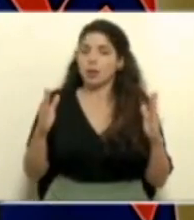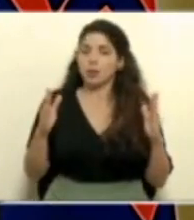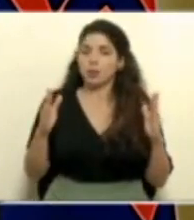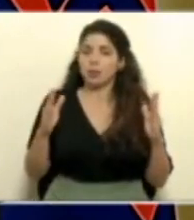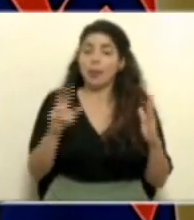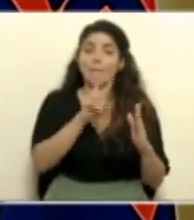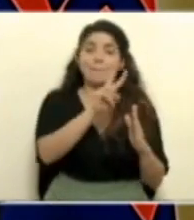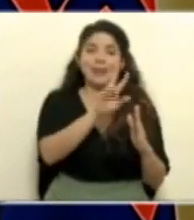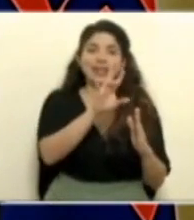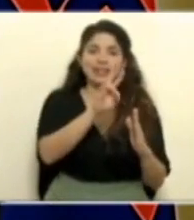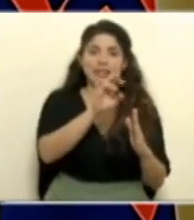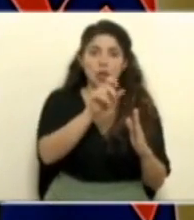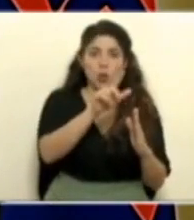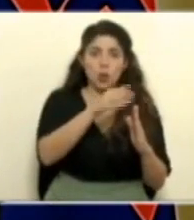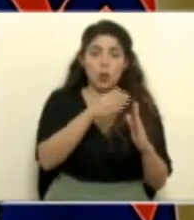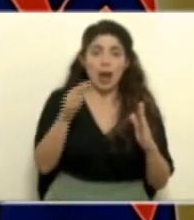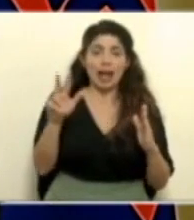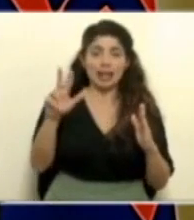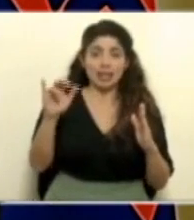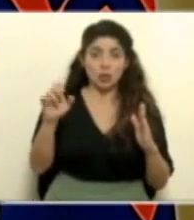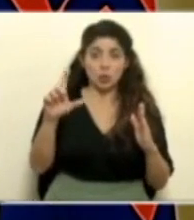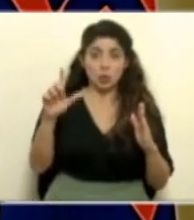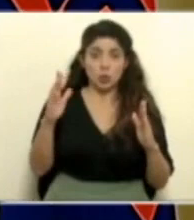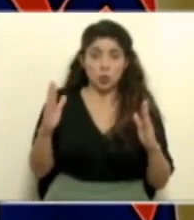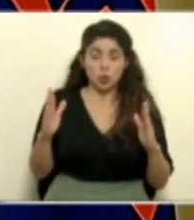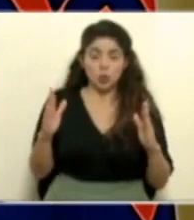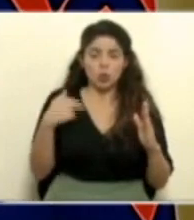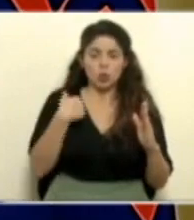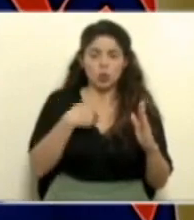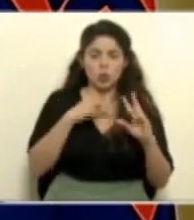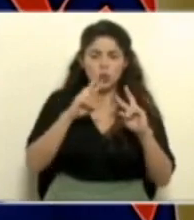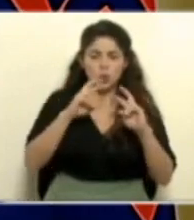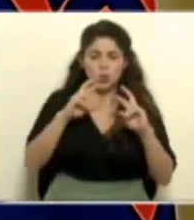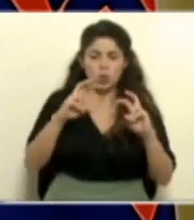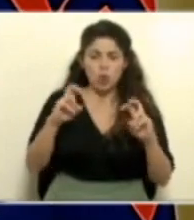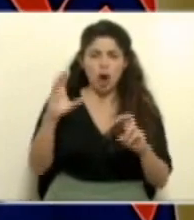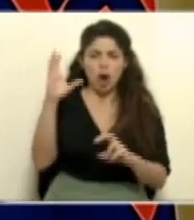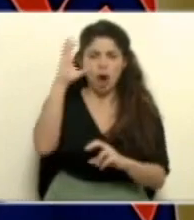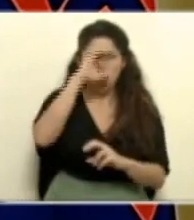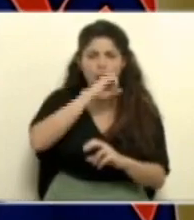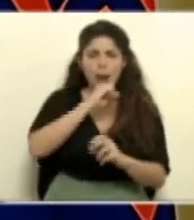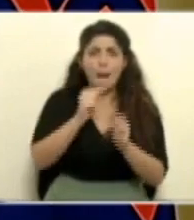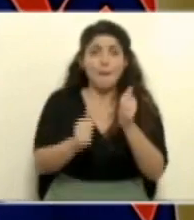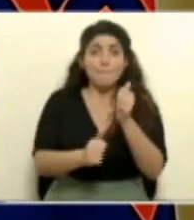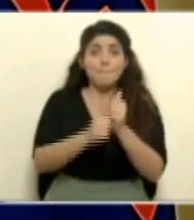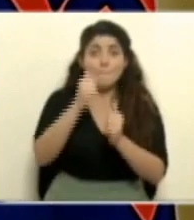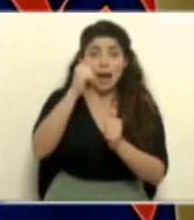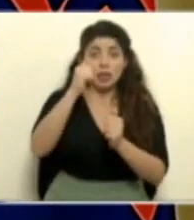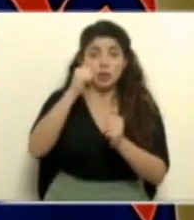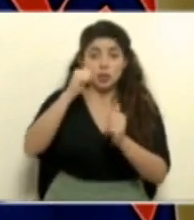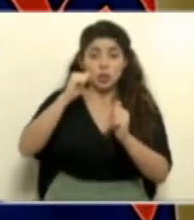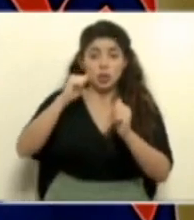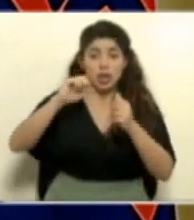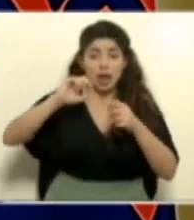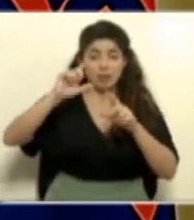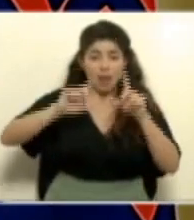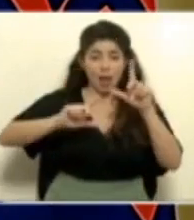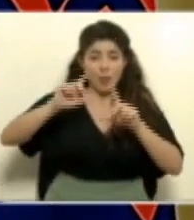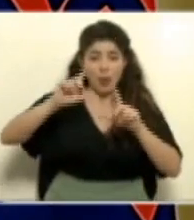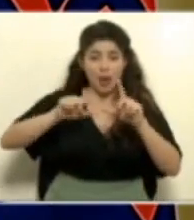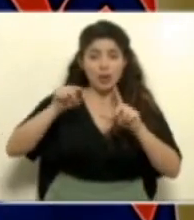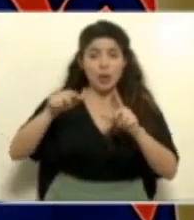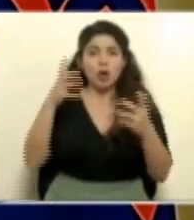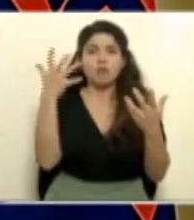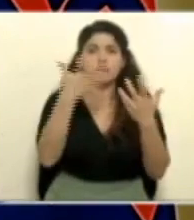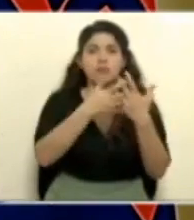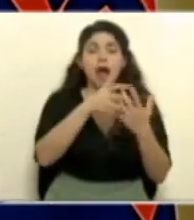del 27 de julio al 3 de julio pasado, nosotros vimos que había una gran mayoría de las muestras que correspondían a la variante